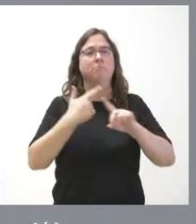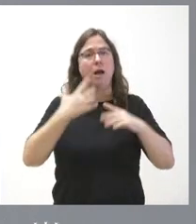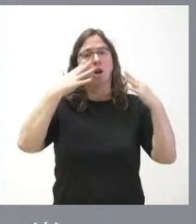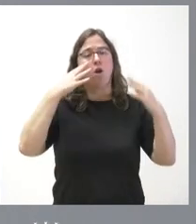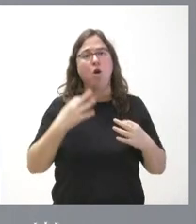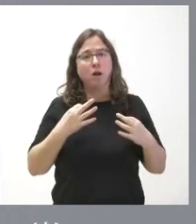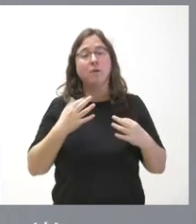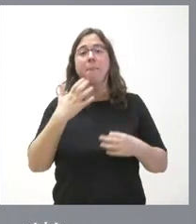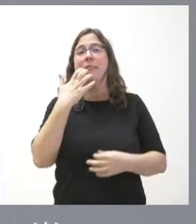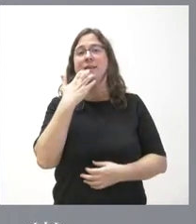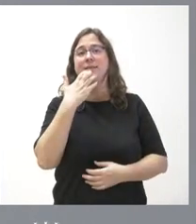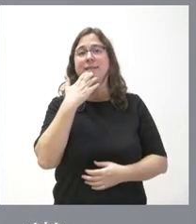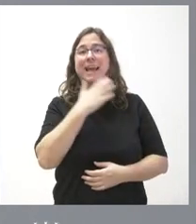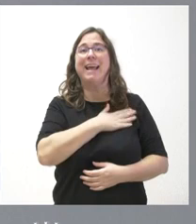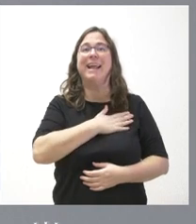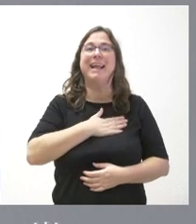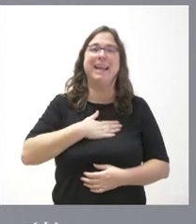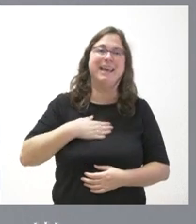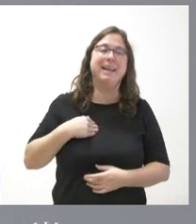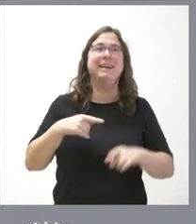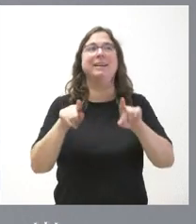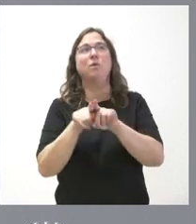que se pretenda dejar sin